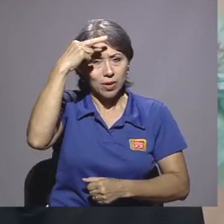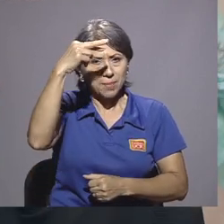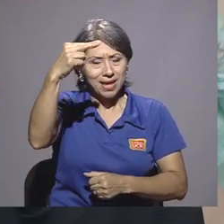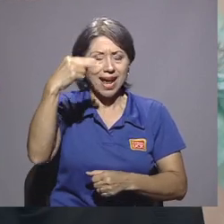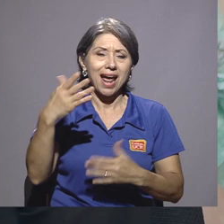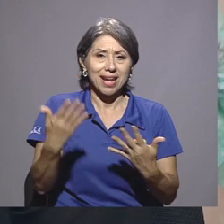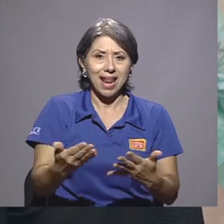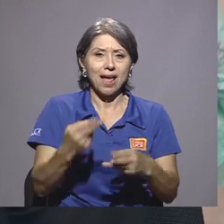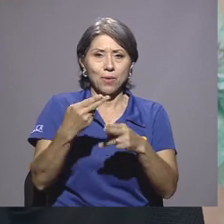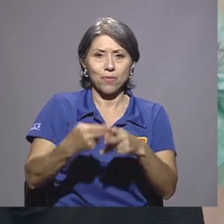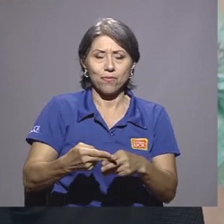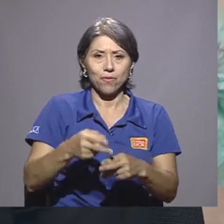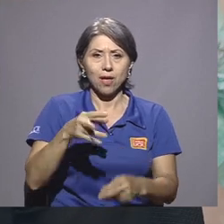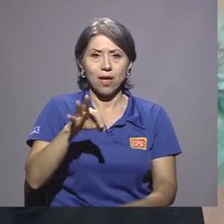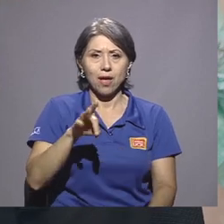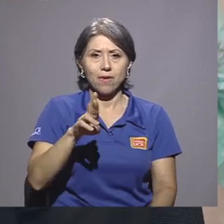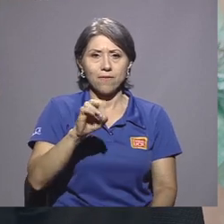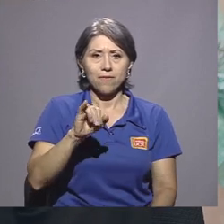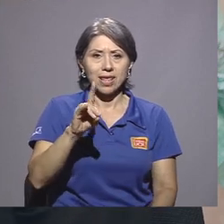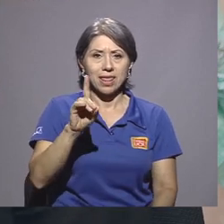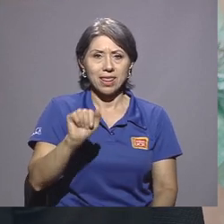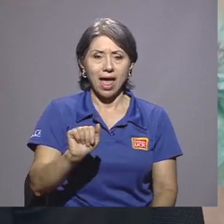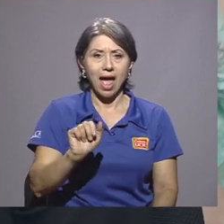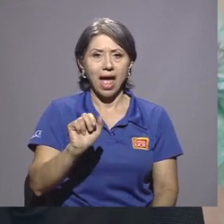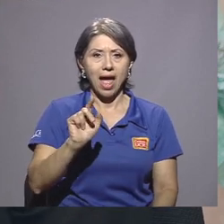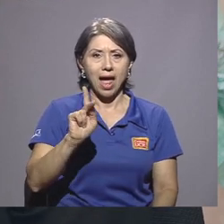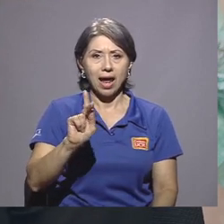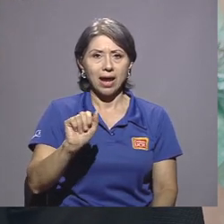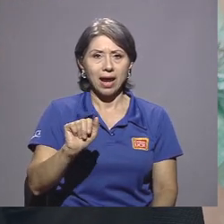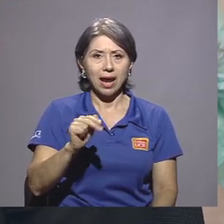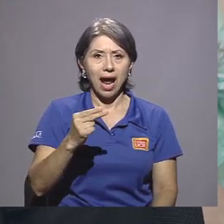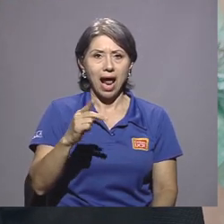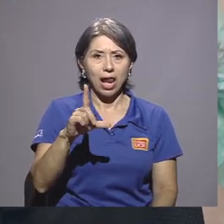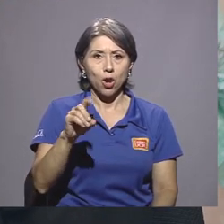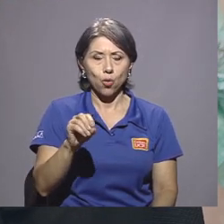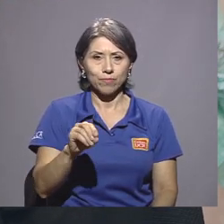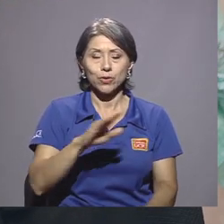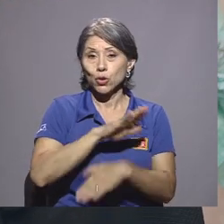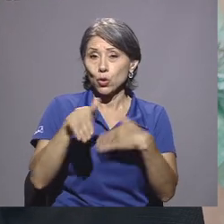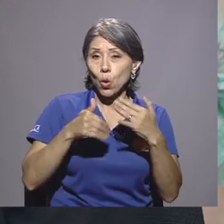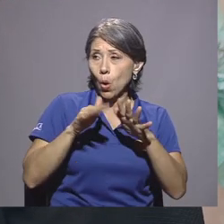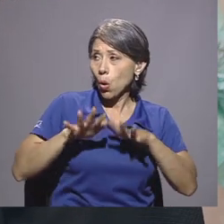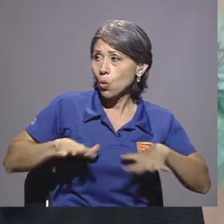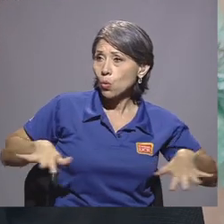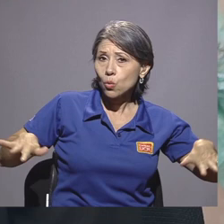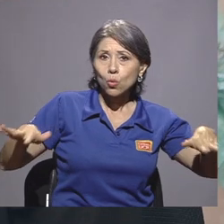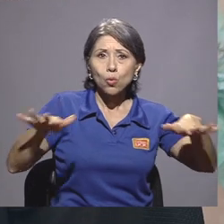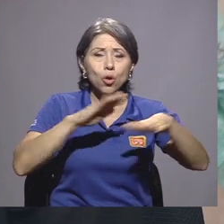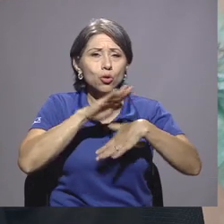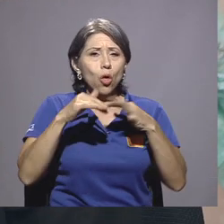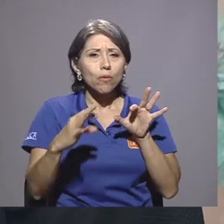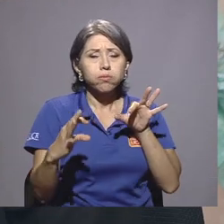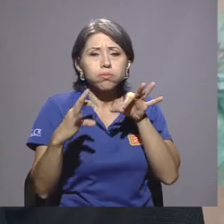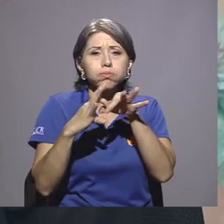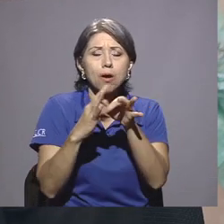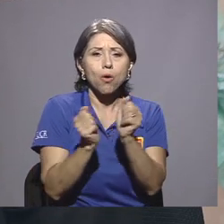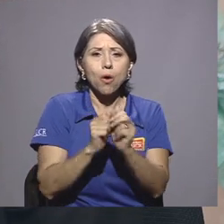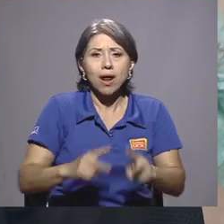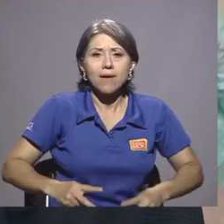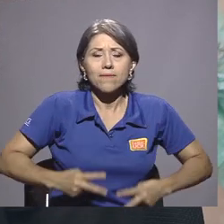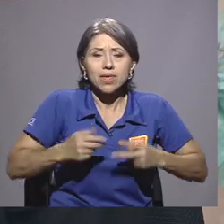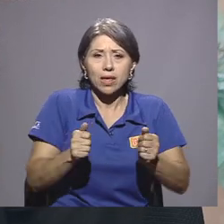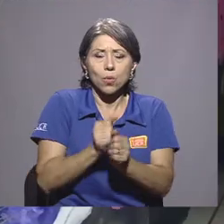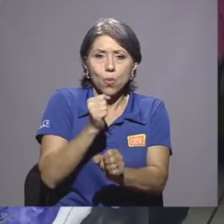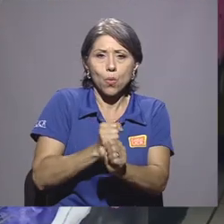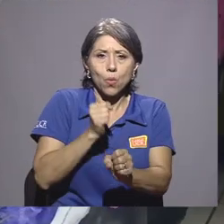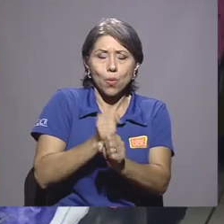mexicana y por los mexicanos que es Frida Kahlo. Entonces toda la decoración, toda la ambientación está en función a la vida y obra